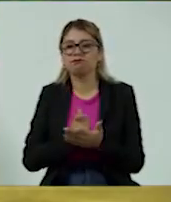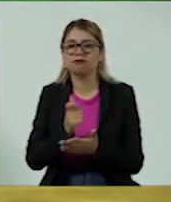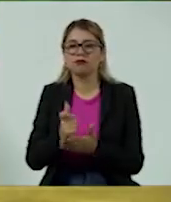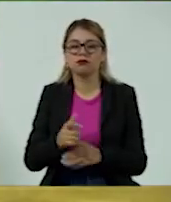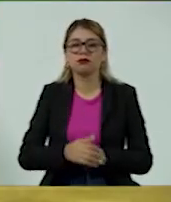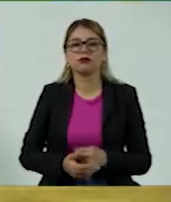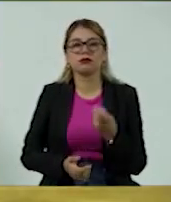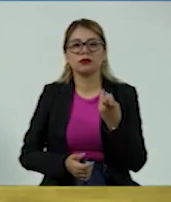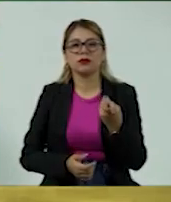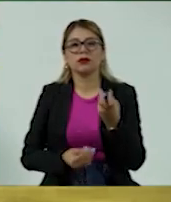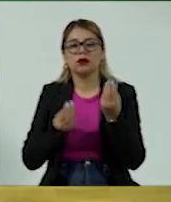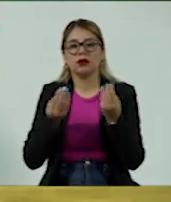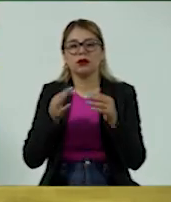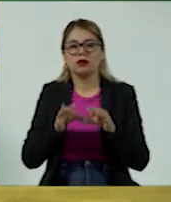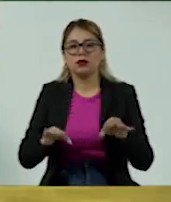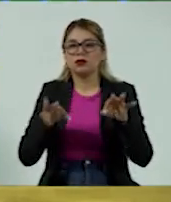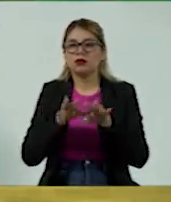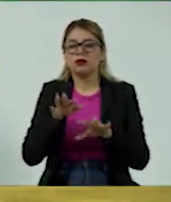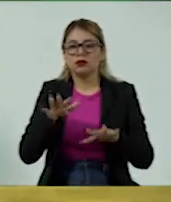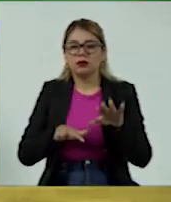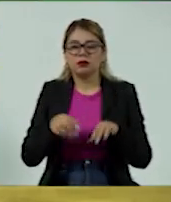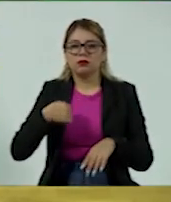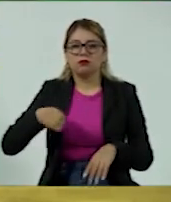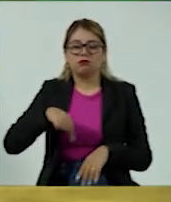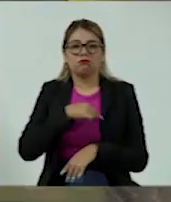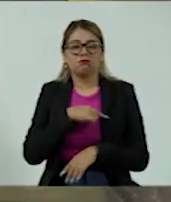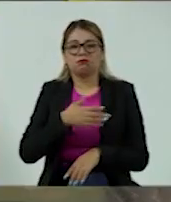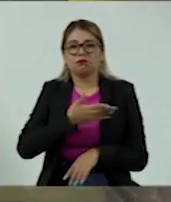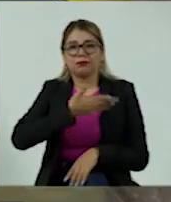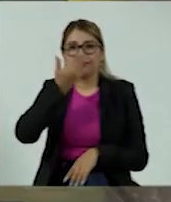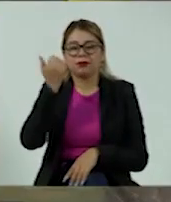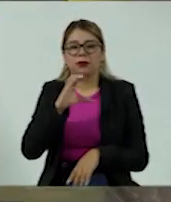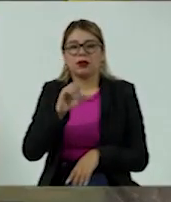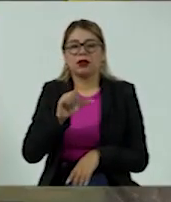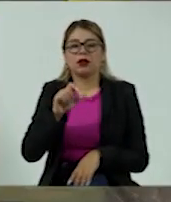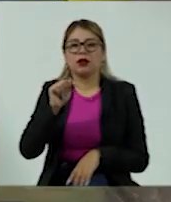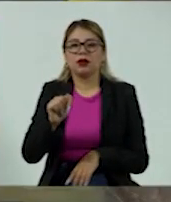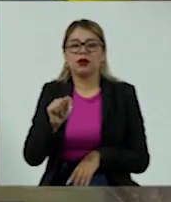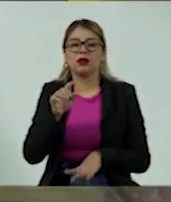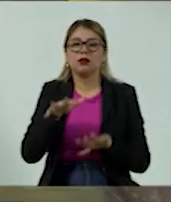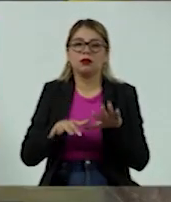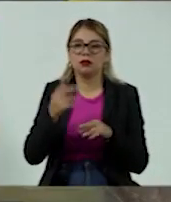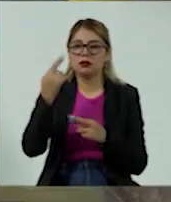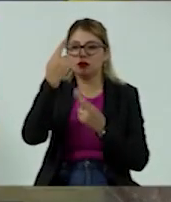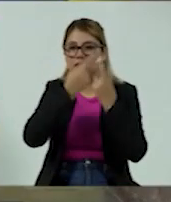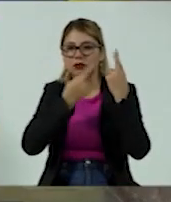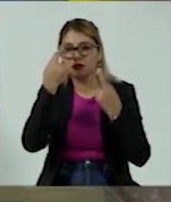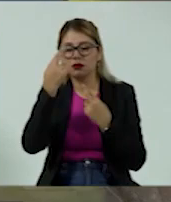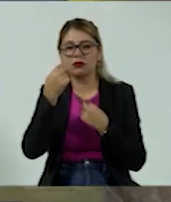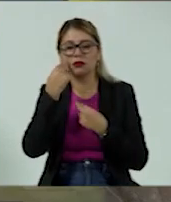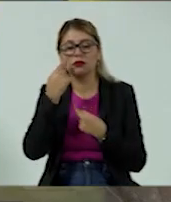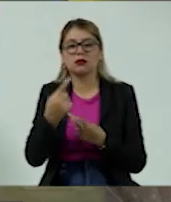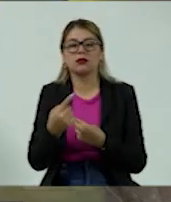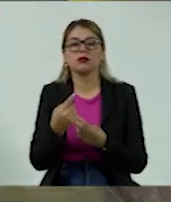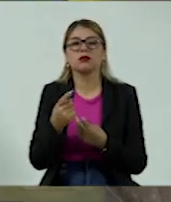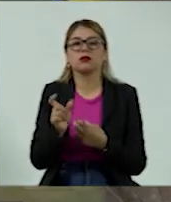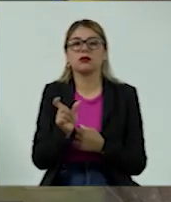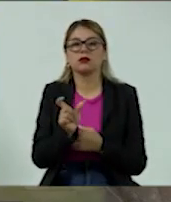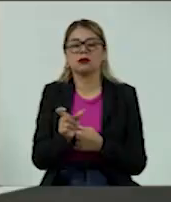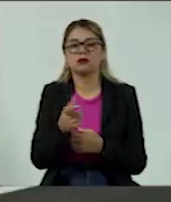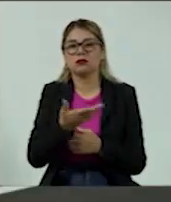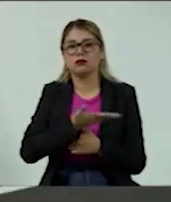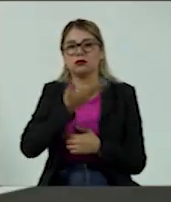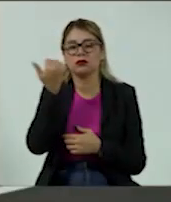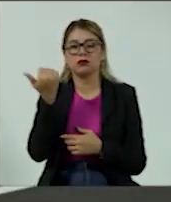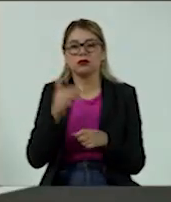Eso es algo muy importante que a veces ni siquiera sabemos que existe el CAD o a lo mejor si revisamos el estado de cuenta y lo vemos, pero desconocemos.